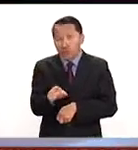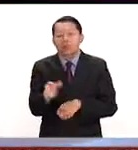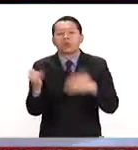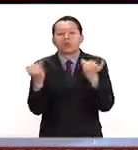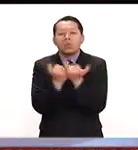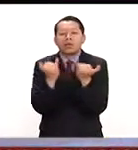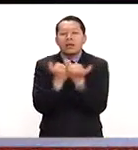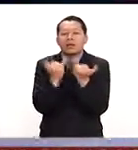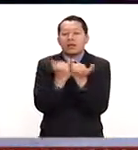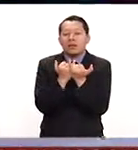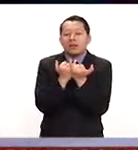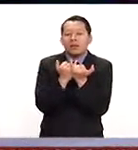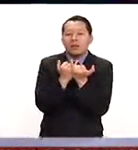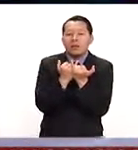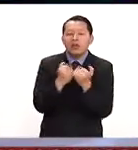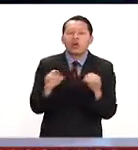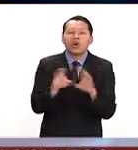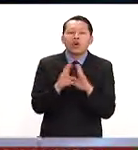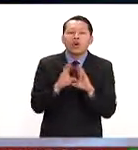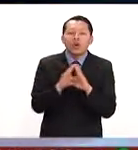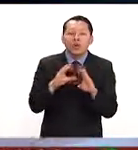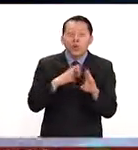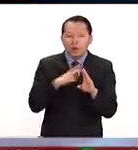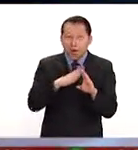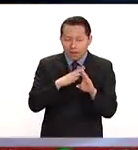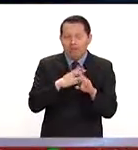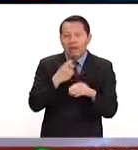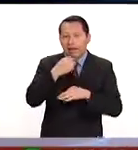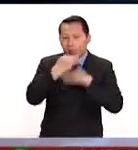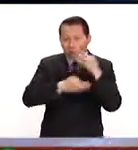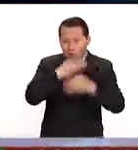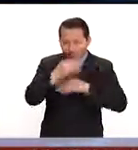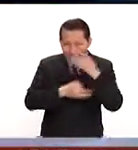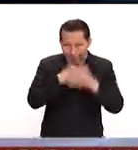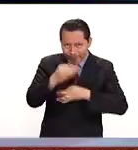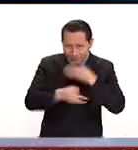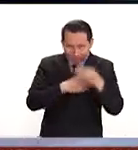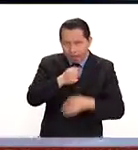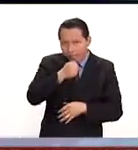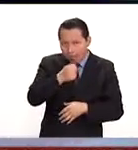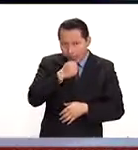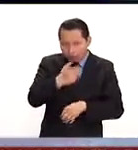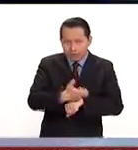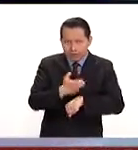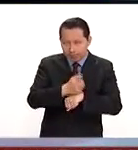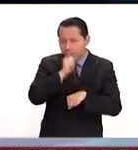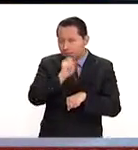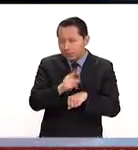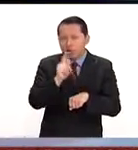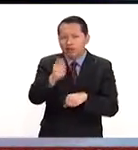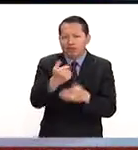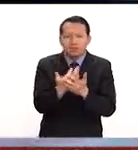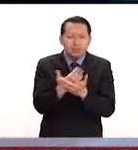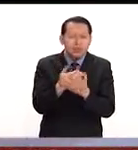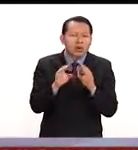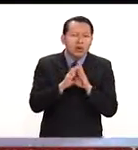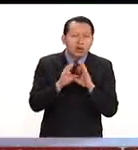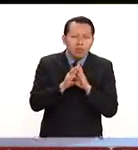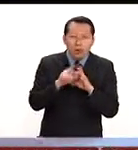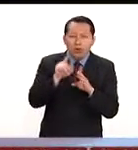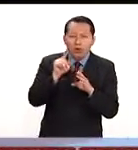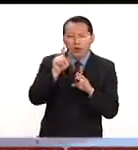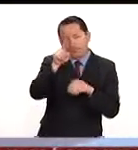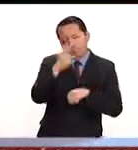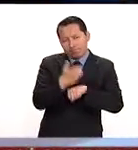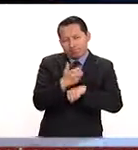pues, ¿cómo recogió esta noticia la prensa estadounidense? ¿Y qué se espera desde el lado de donde tú estás